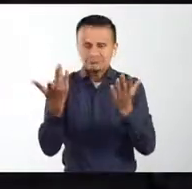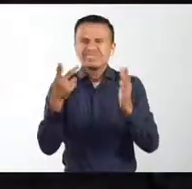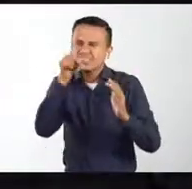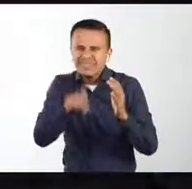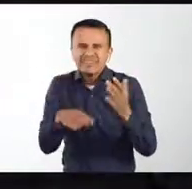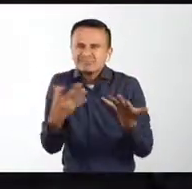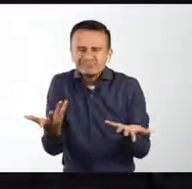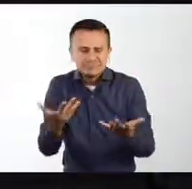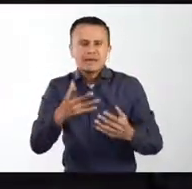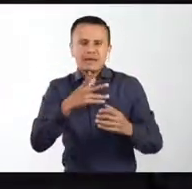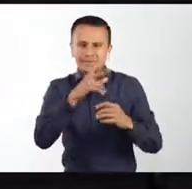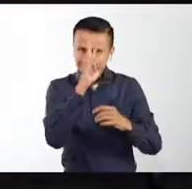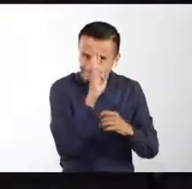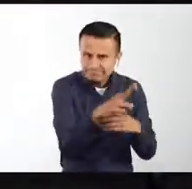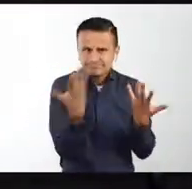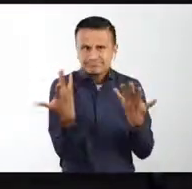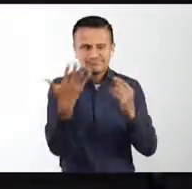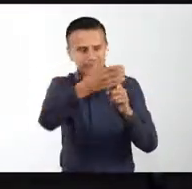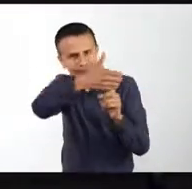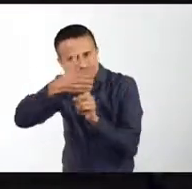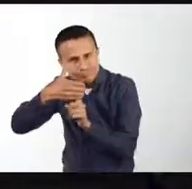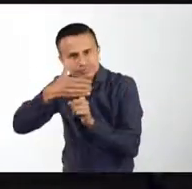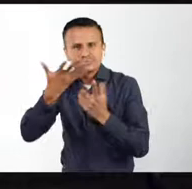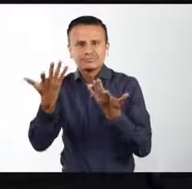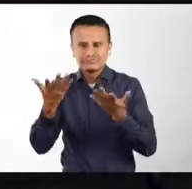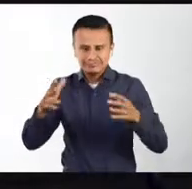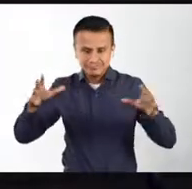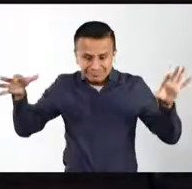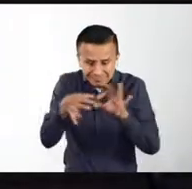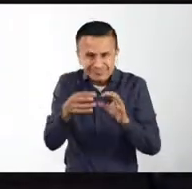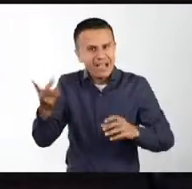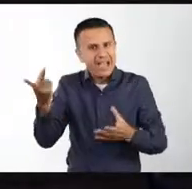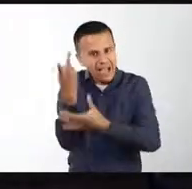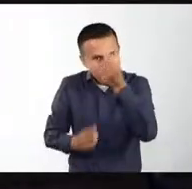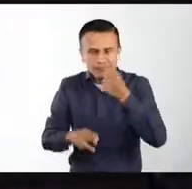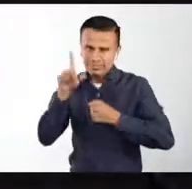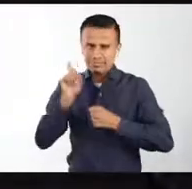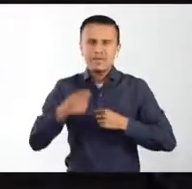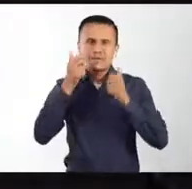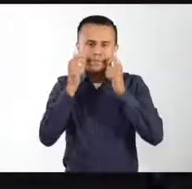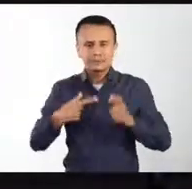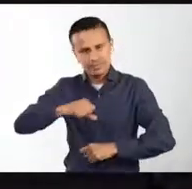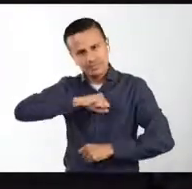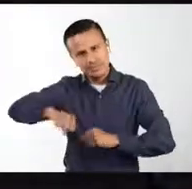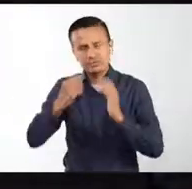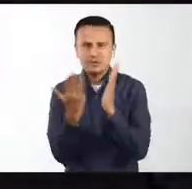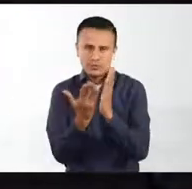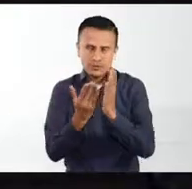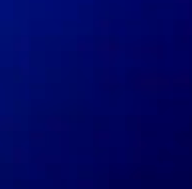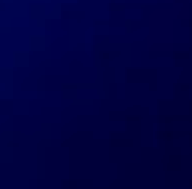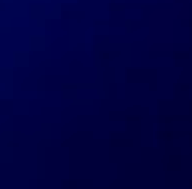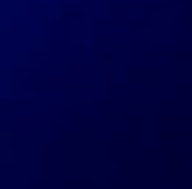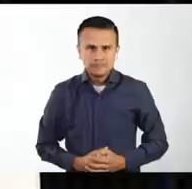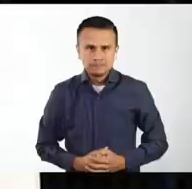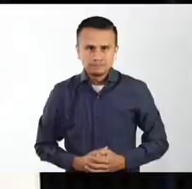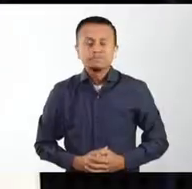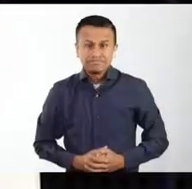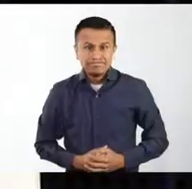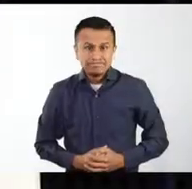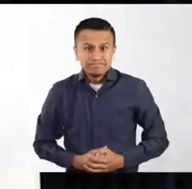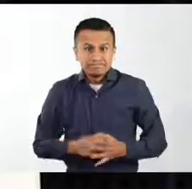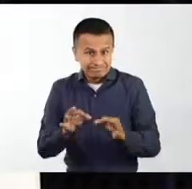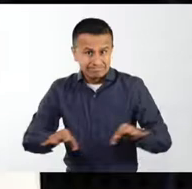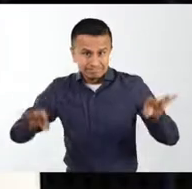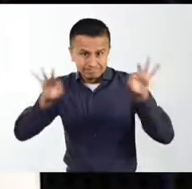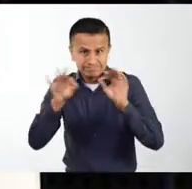deben respetar, deben proteger y deben realizar el derecho humano a la educación. La experiencia